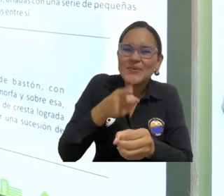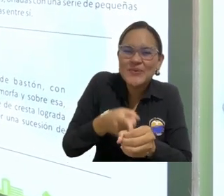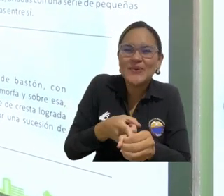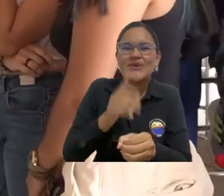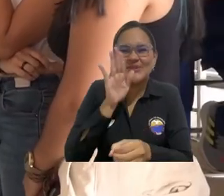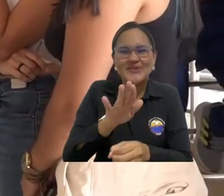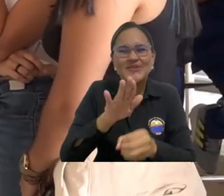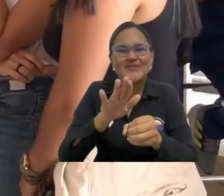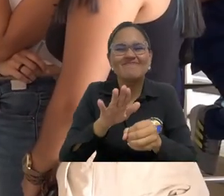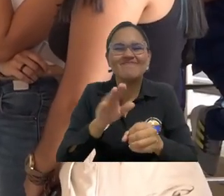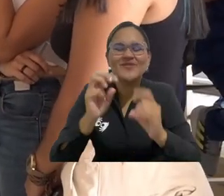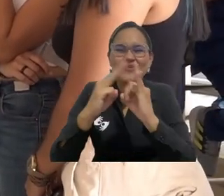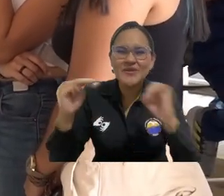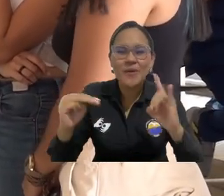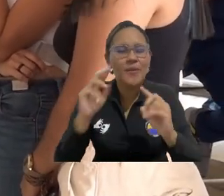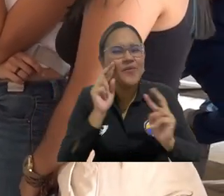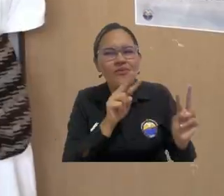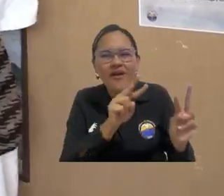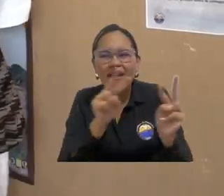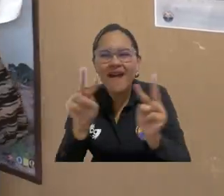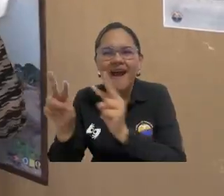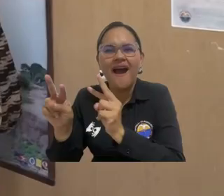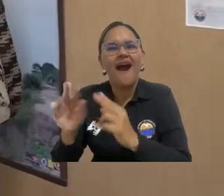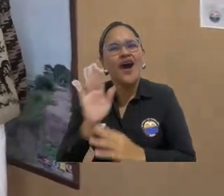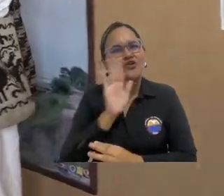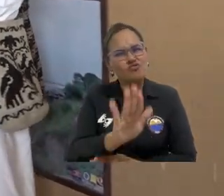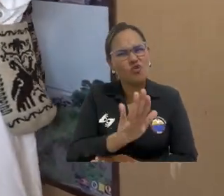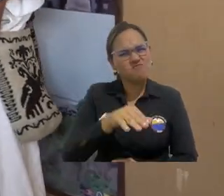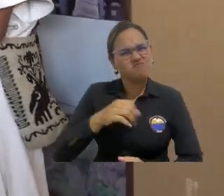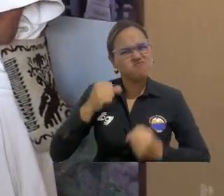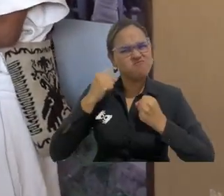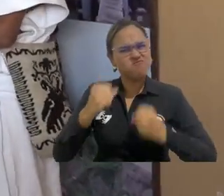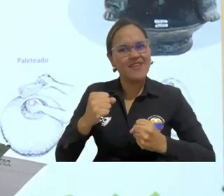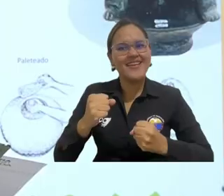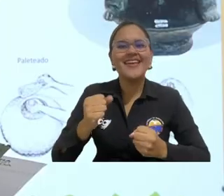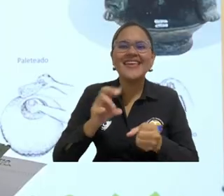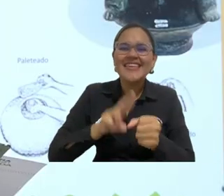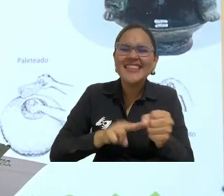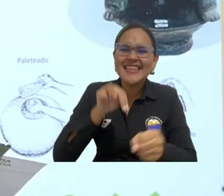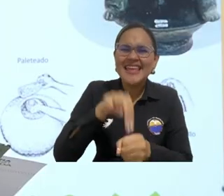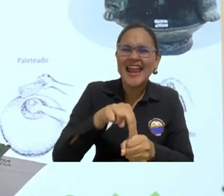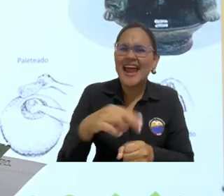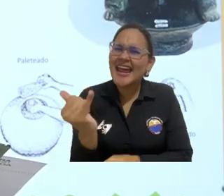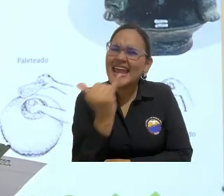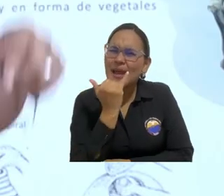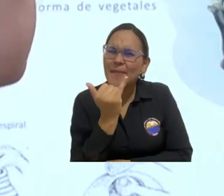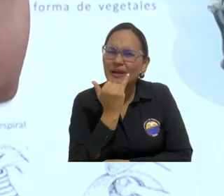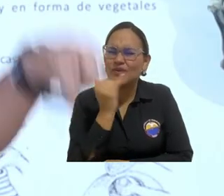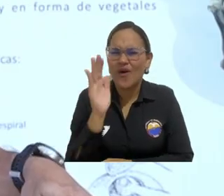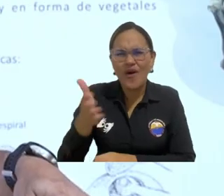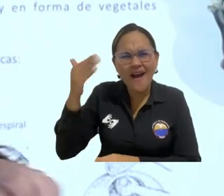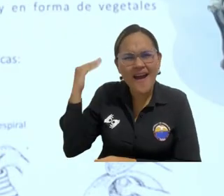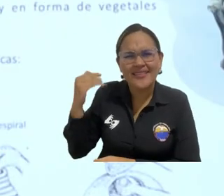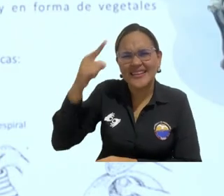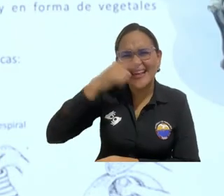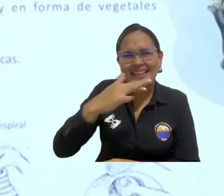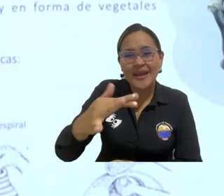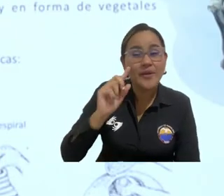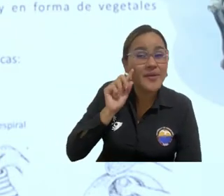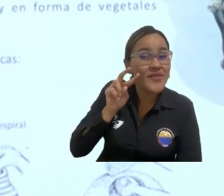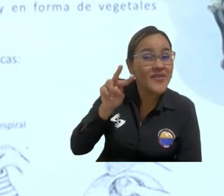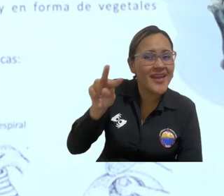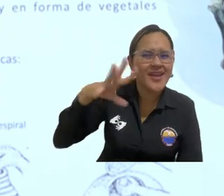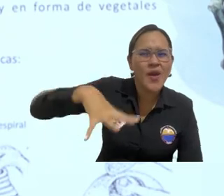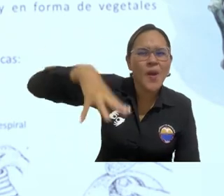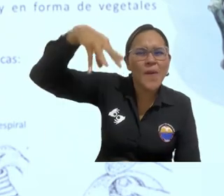Nevada y dialoguemos sobre la resistencia de los pueblos indígenas, sobre qué sucedió en Santa Marta. Empiecen por aquí, pero luego